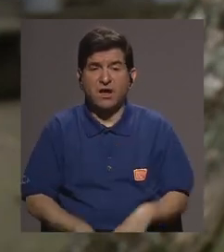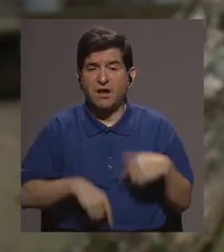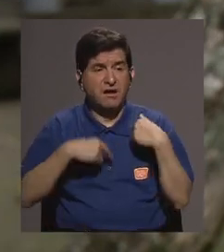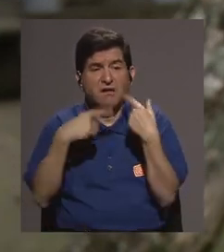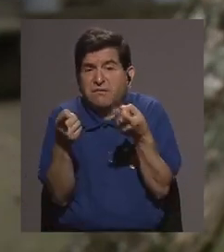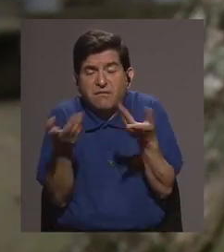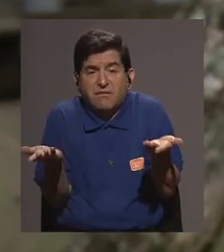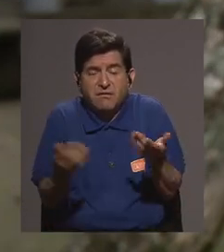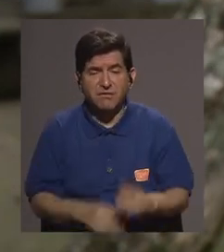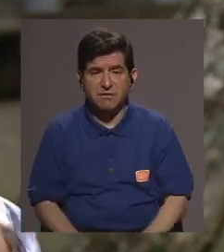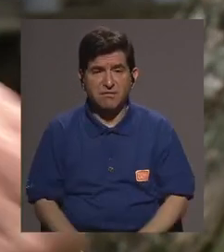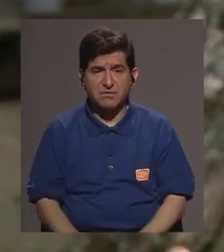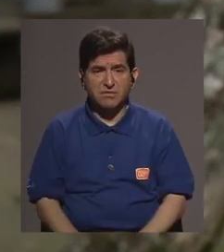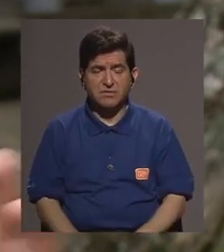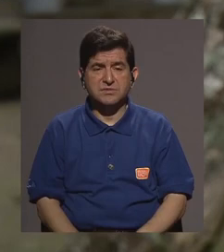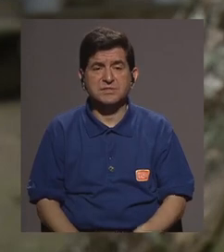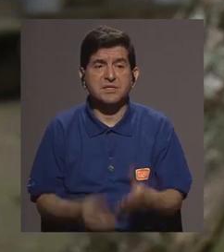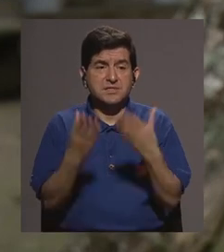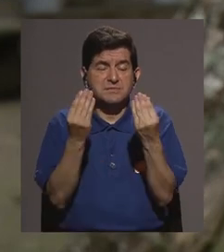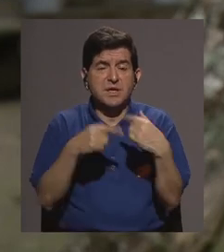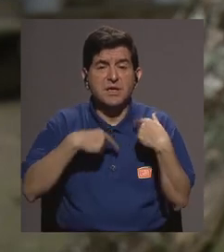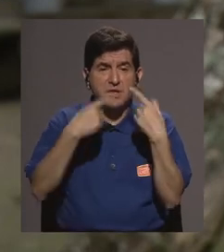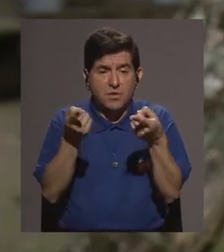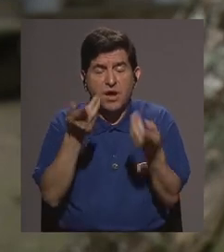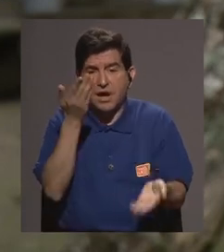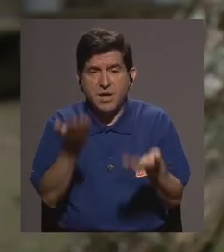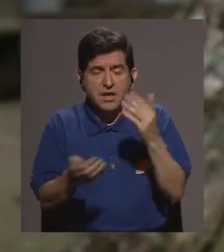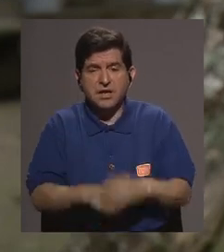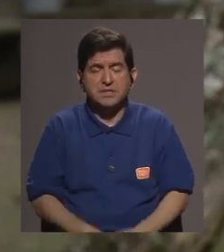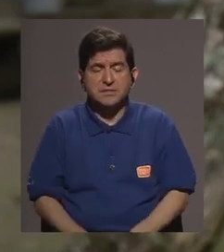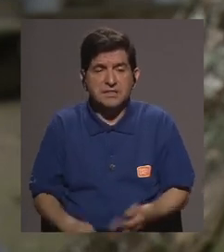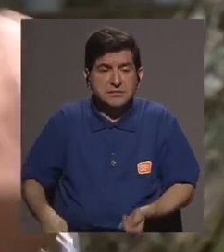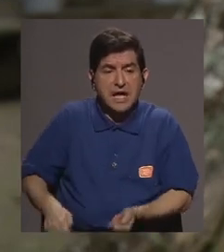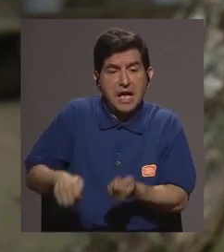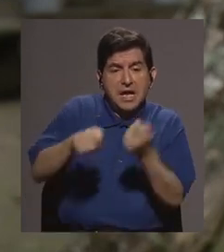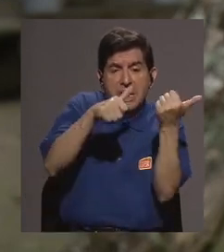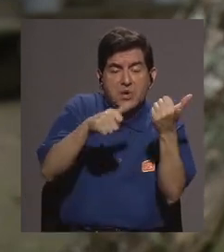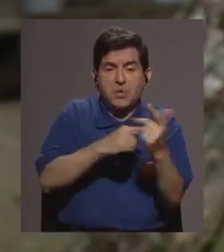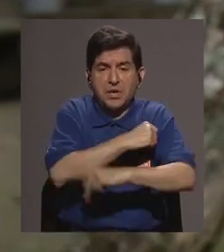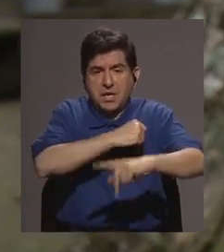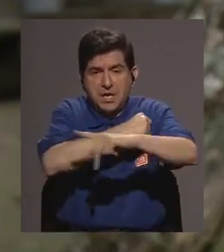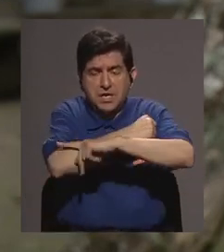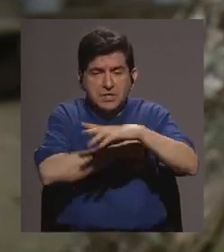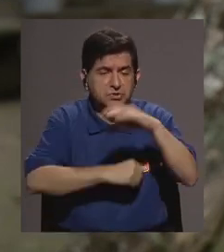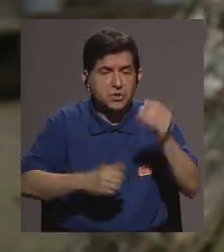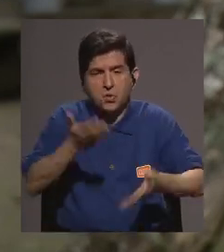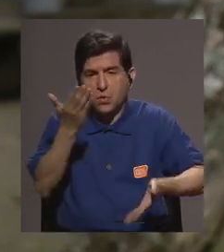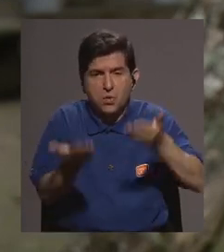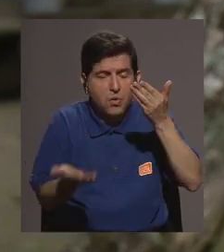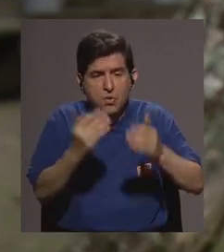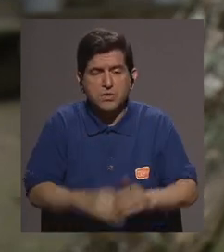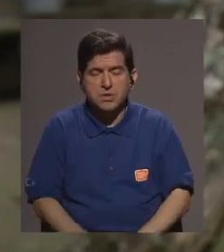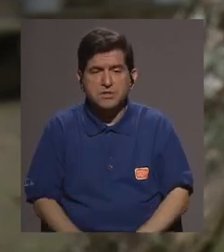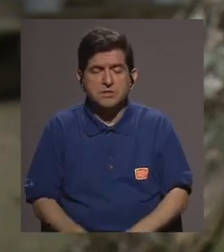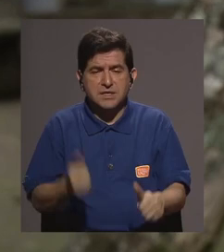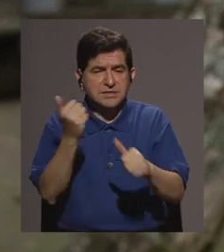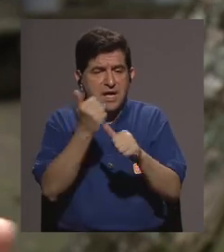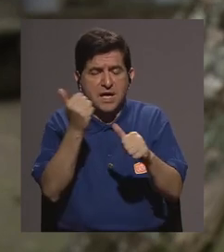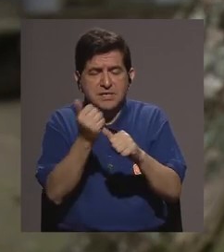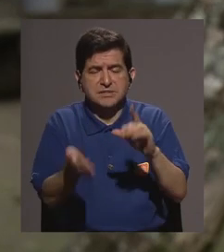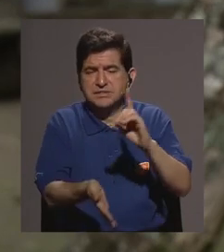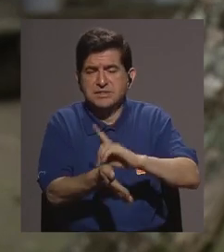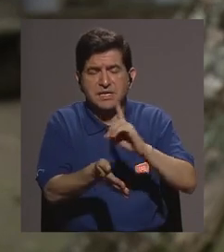entonces tienen miedo a ir al seguro social por miedo a deportación o miedo al tema de la